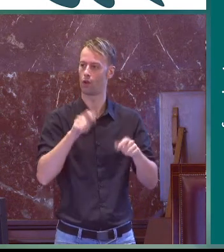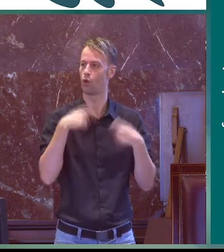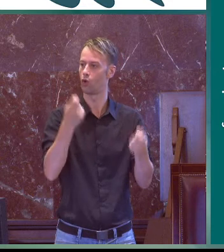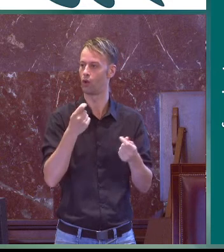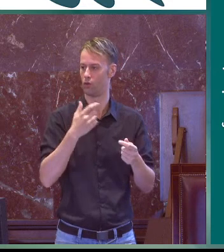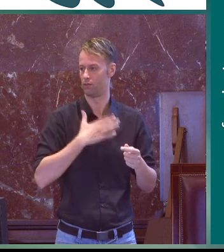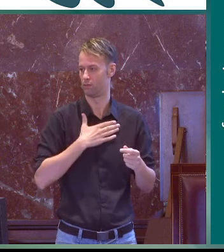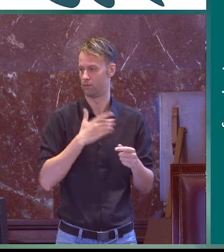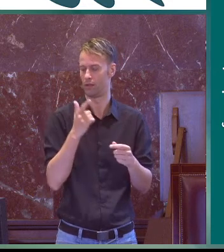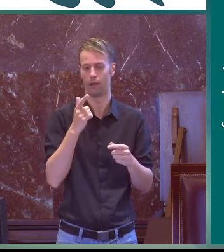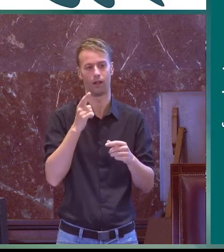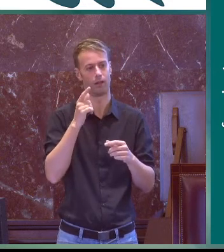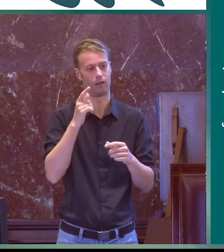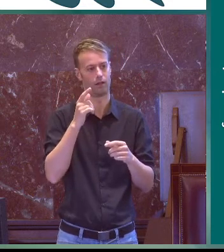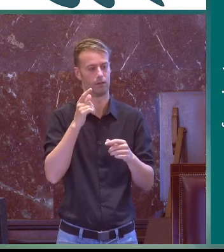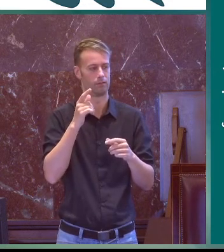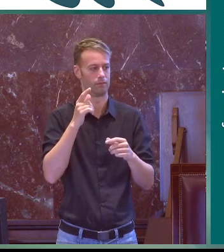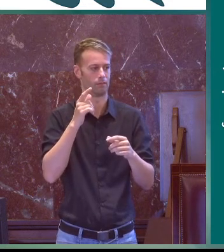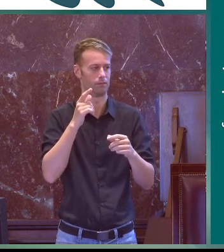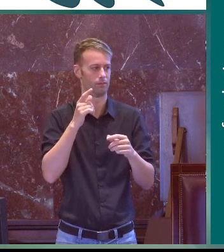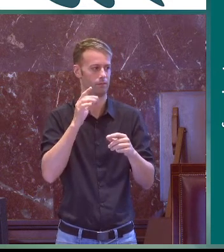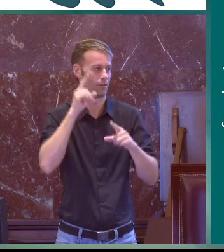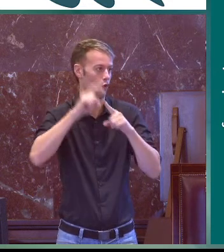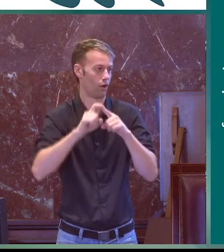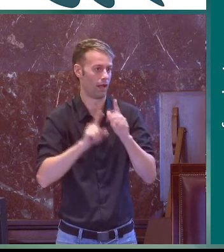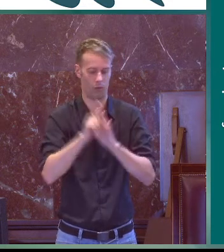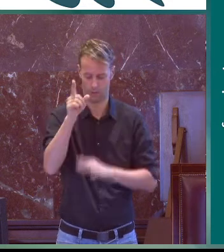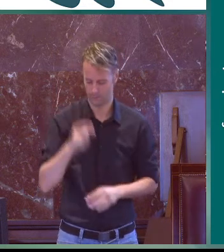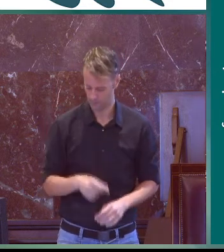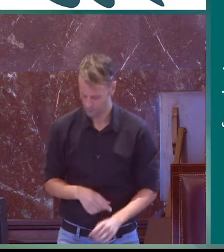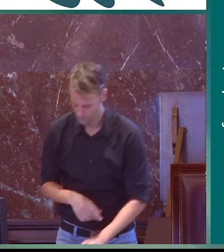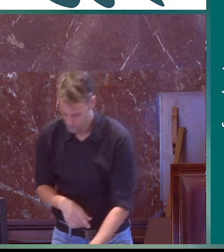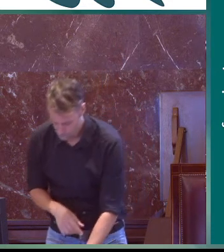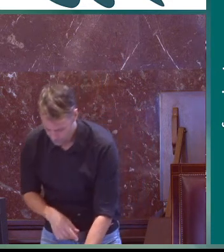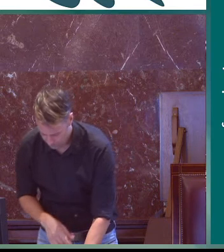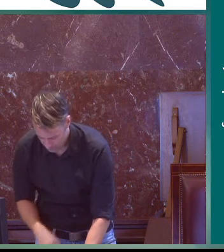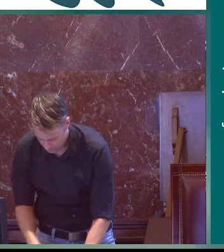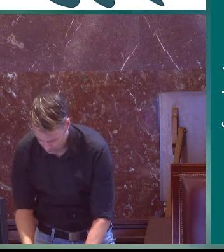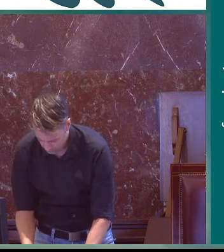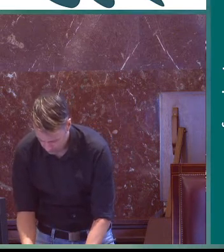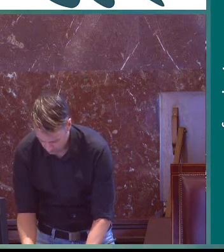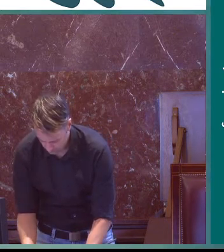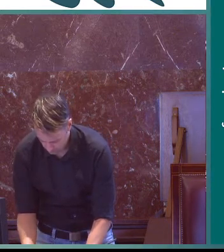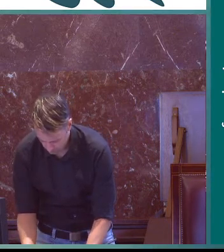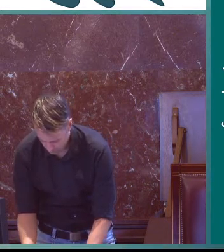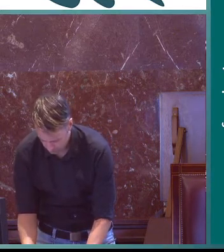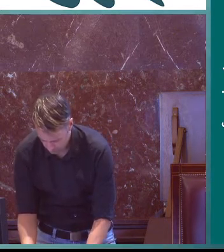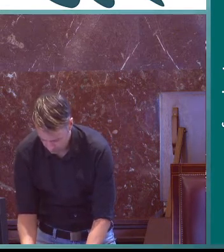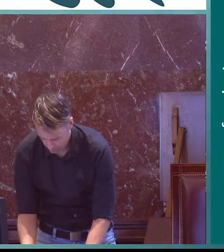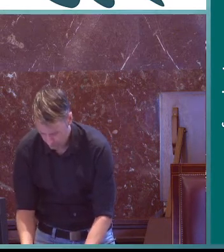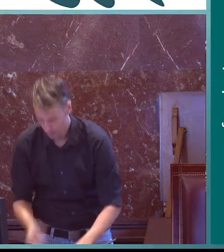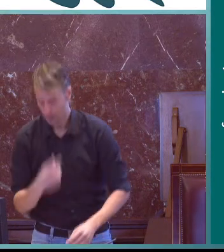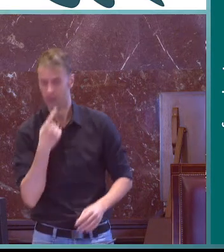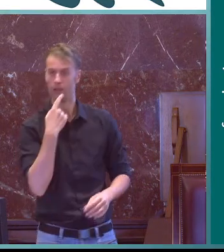propuesta de un modelo ecológico, lo que llamaba modelo ecológico, dentro de las investigaciones de psicología evolutiva.